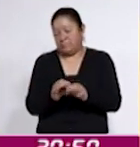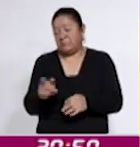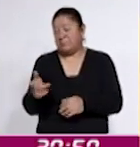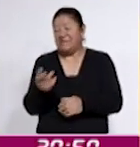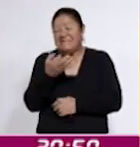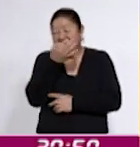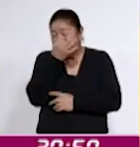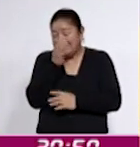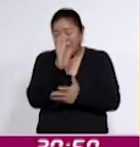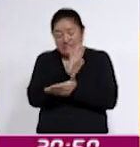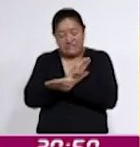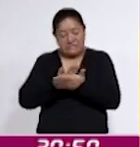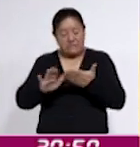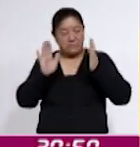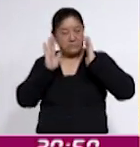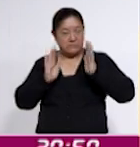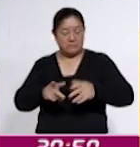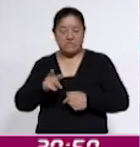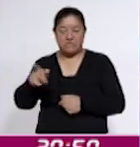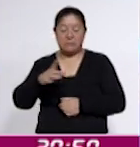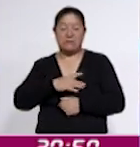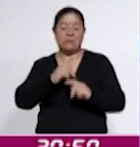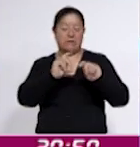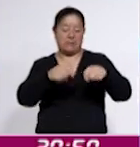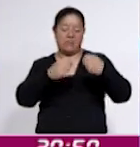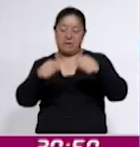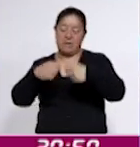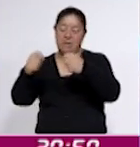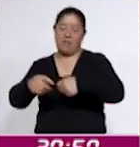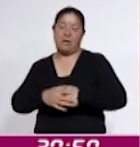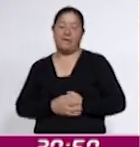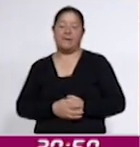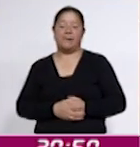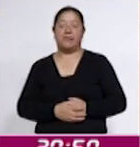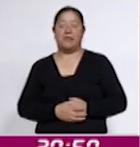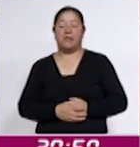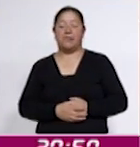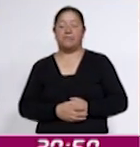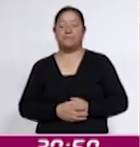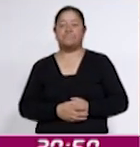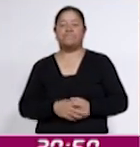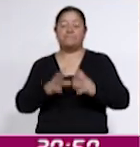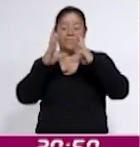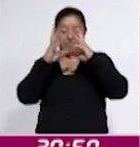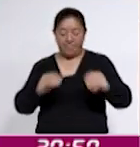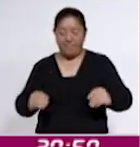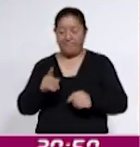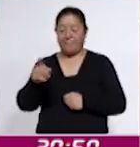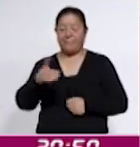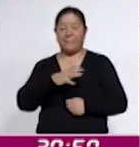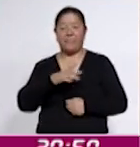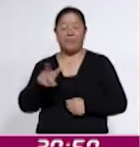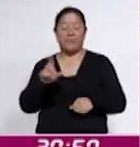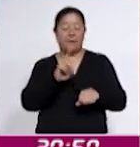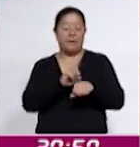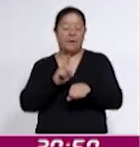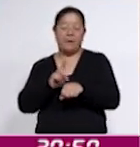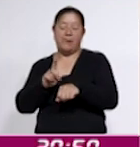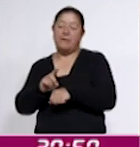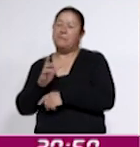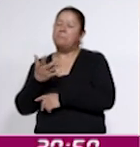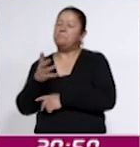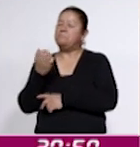casi por completo en los inventarios de tiendas y almacenes. Ante los apagones programados que se dan a diario desde mediados de